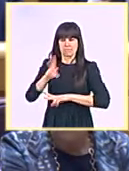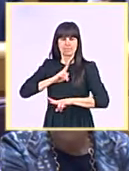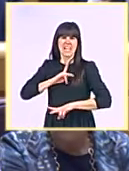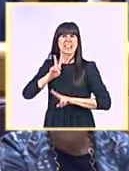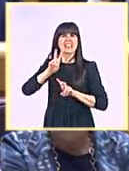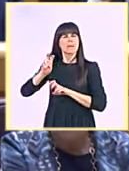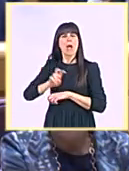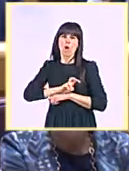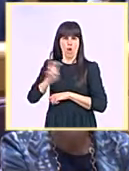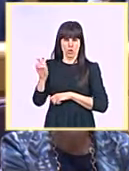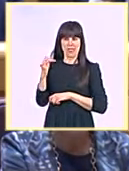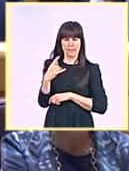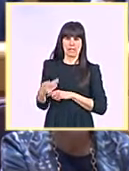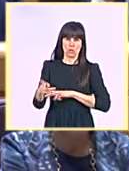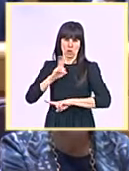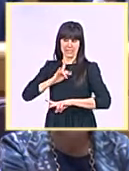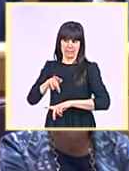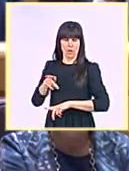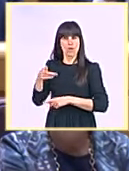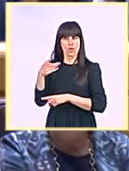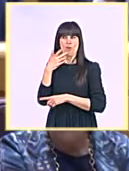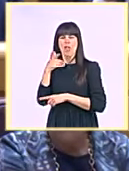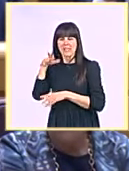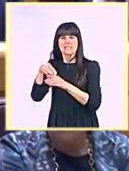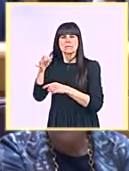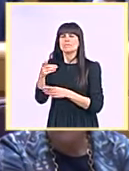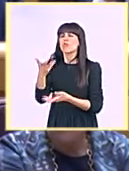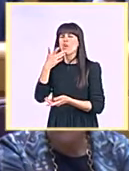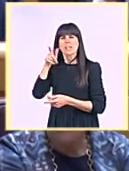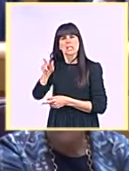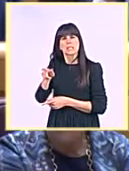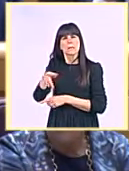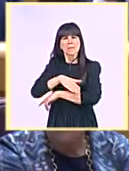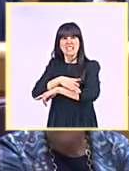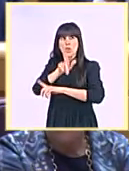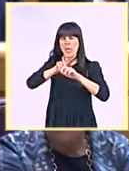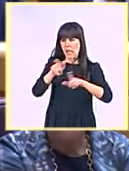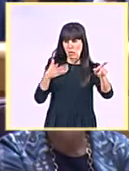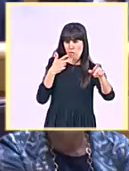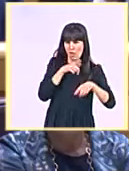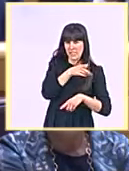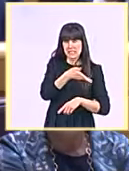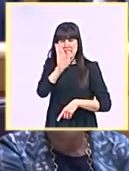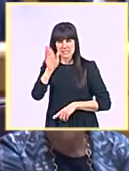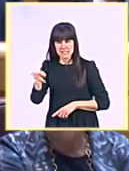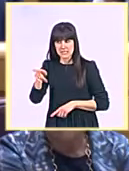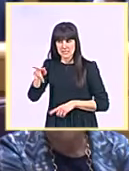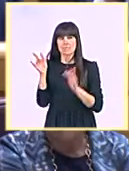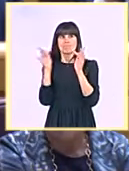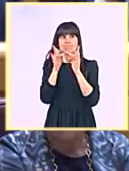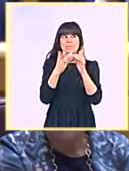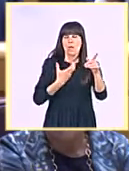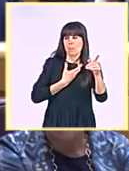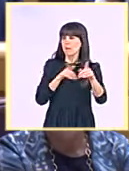ministro, ¿conocía a su ministerio el viaje? ¿Contactó al ayuntamiento de León con su ministerio para concretar alguna reunión o gestión? ¿Fue el